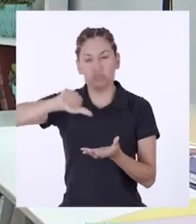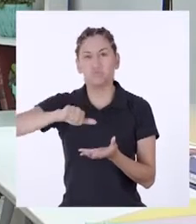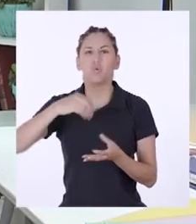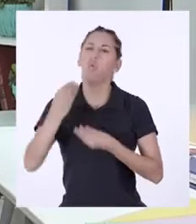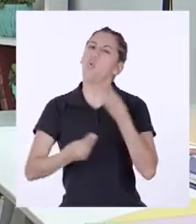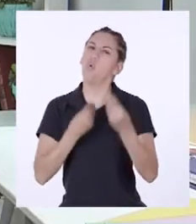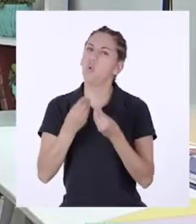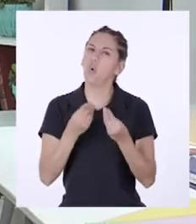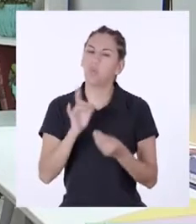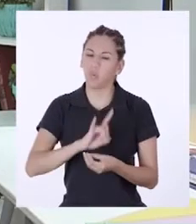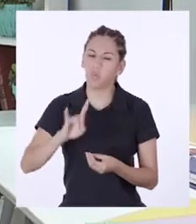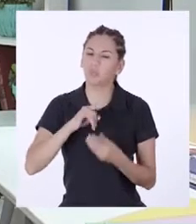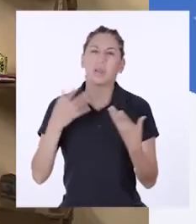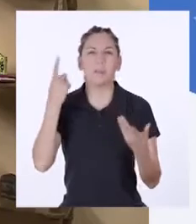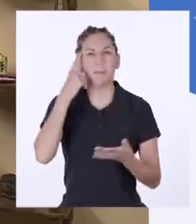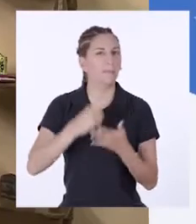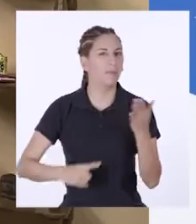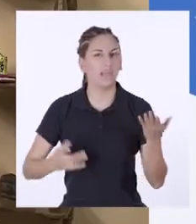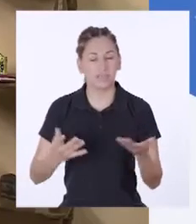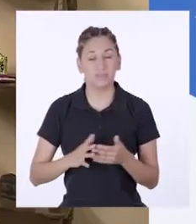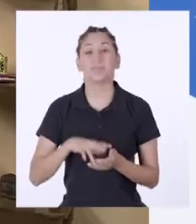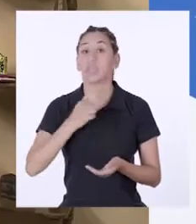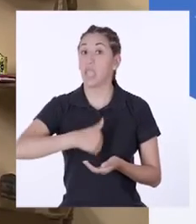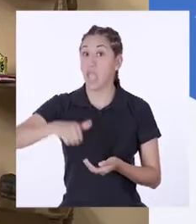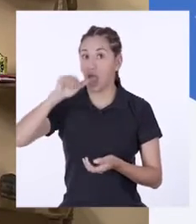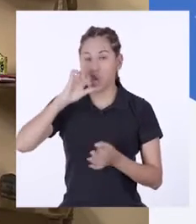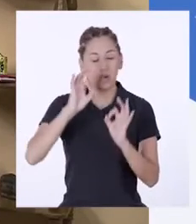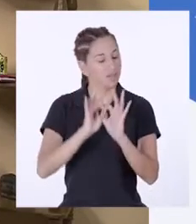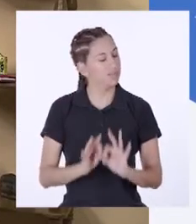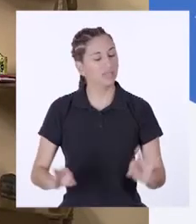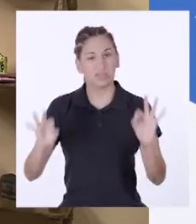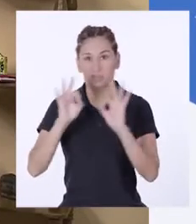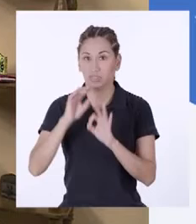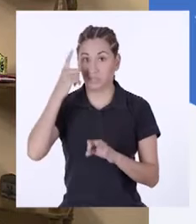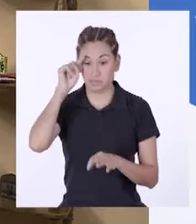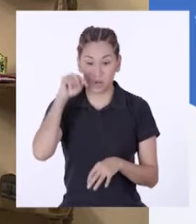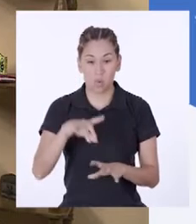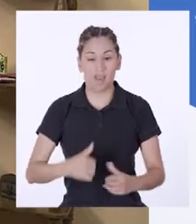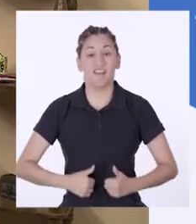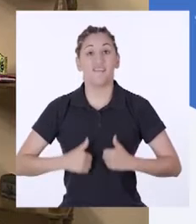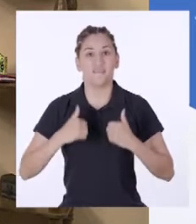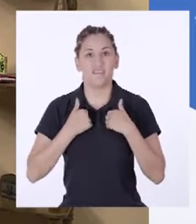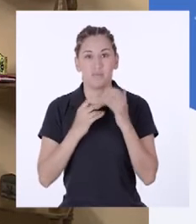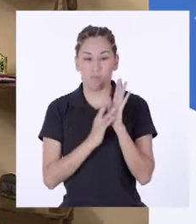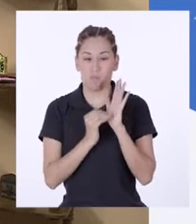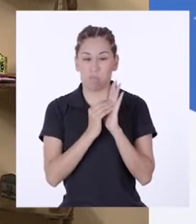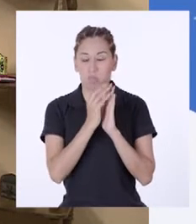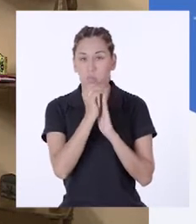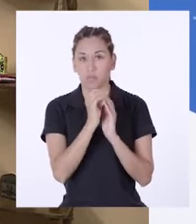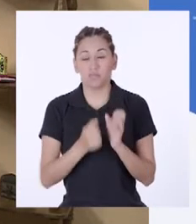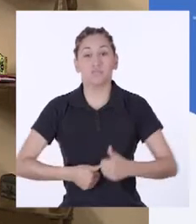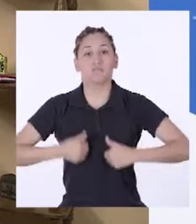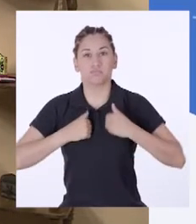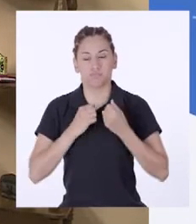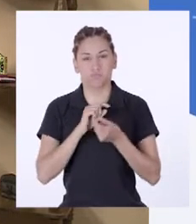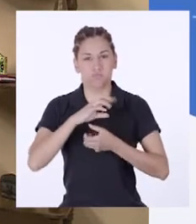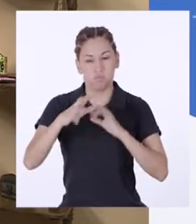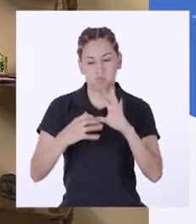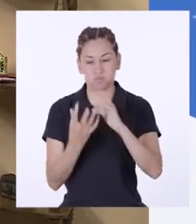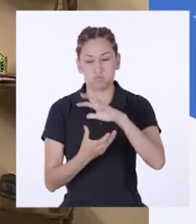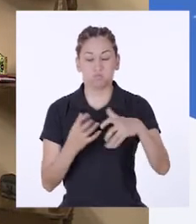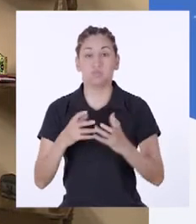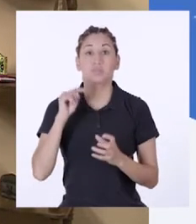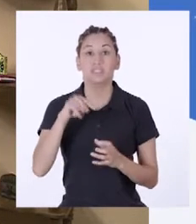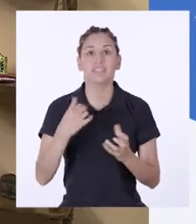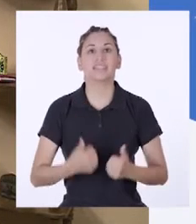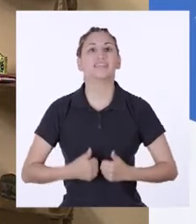agua durante el compostaje? El agua es indispensable para los microorganismos que actúan en el compostaje, ya que